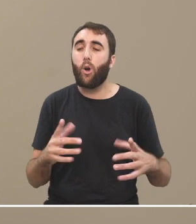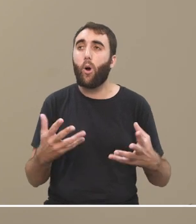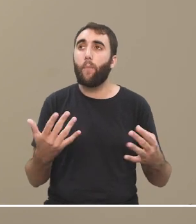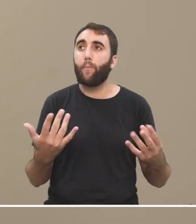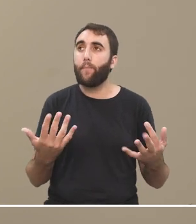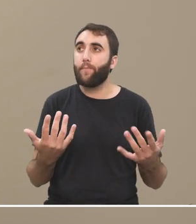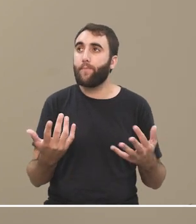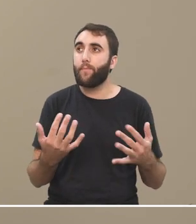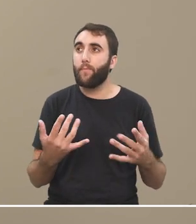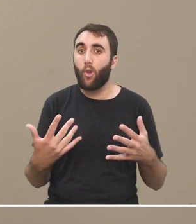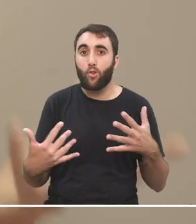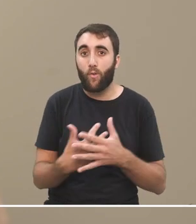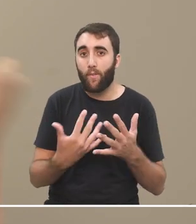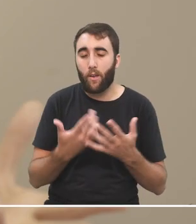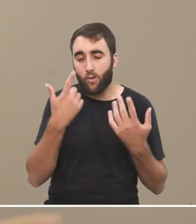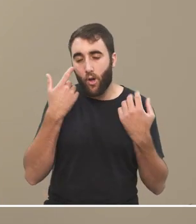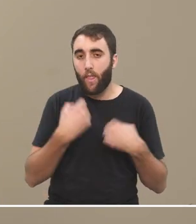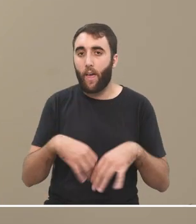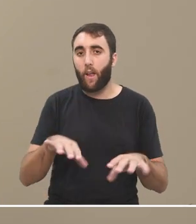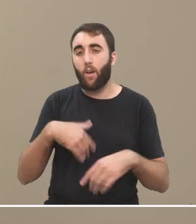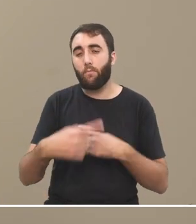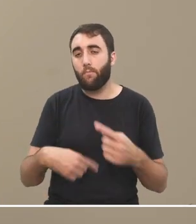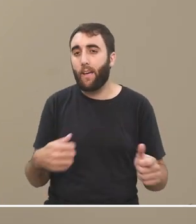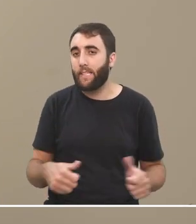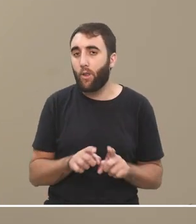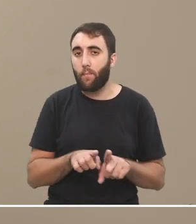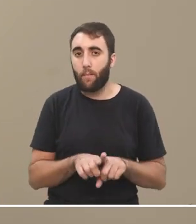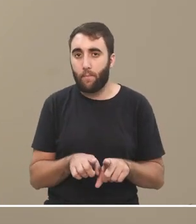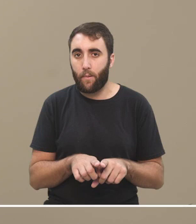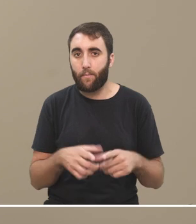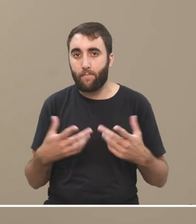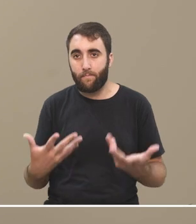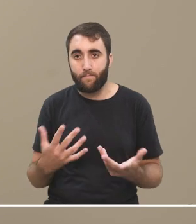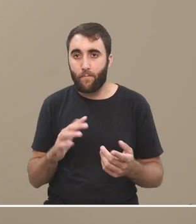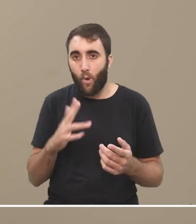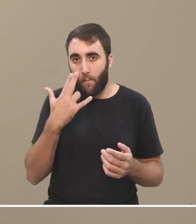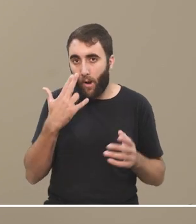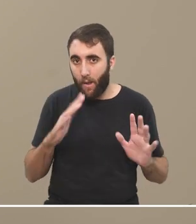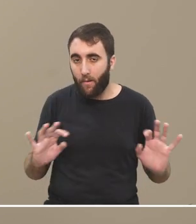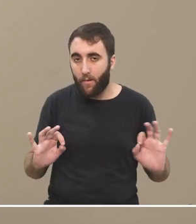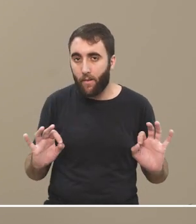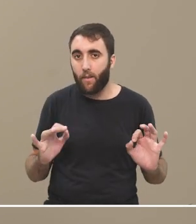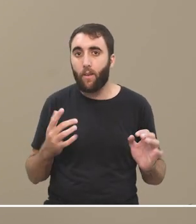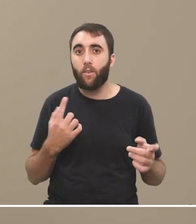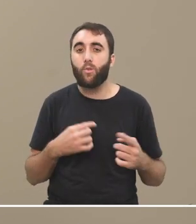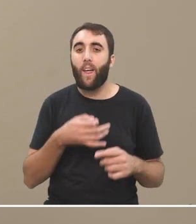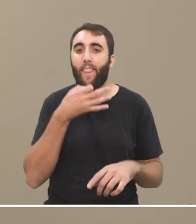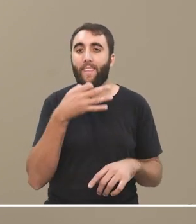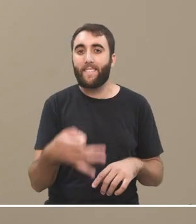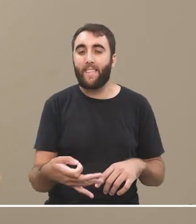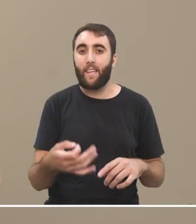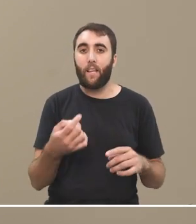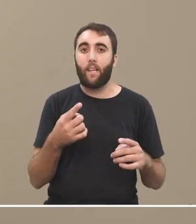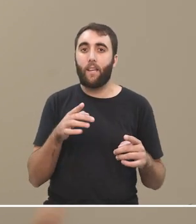no nos causara sufrimiento lo dejaríamos y seguiríamos haciendo sin problematizarlo suele decirse que